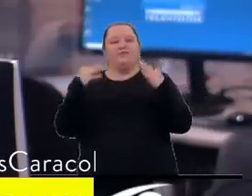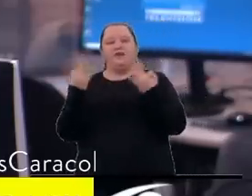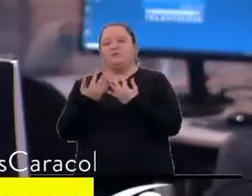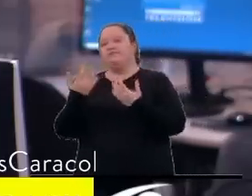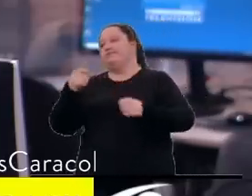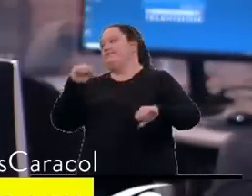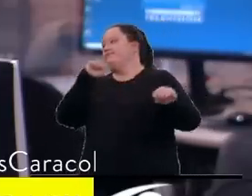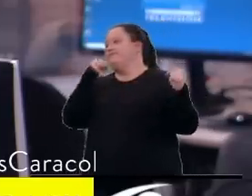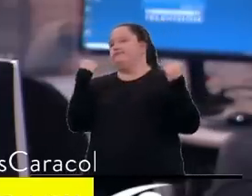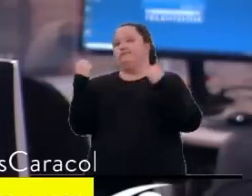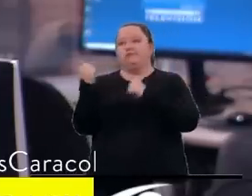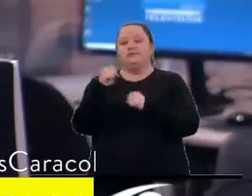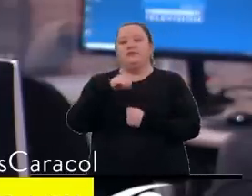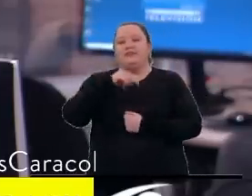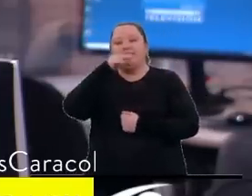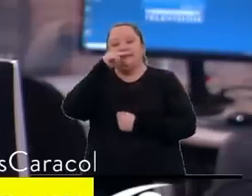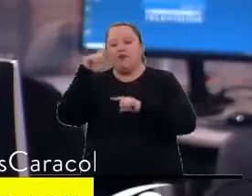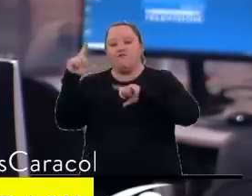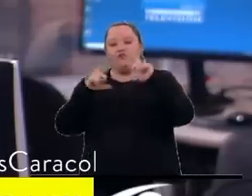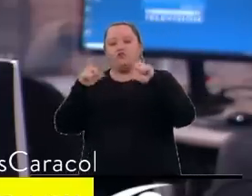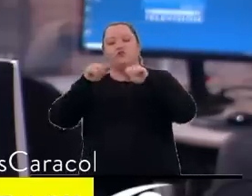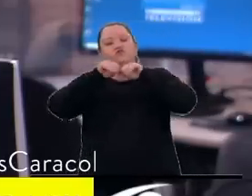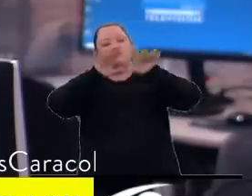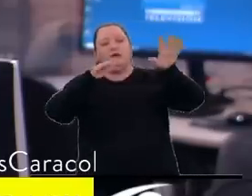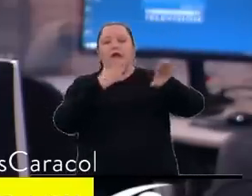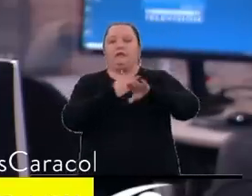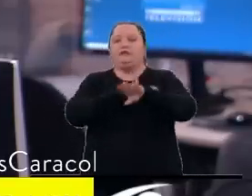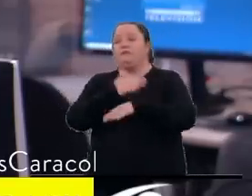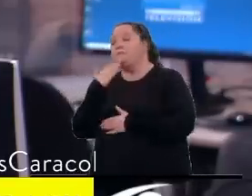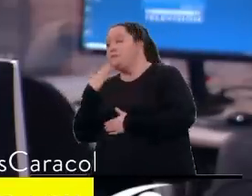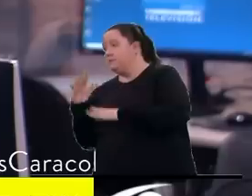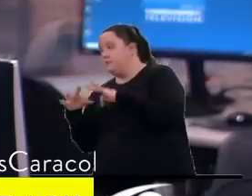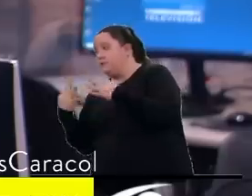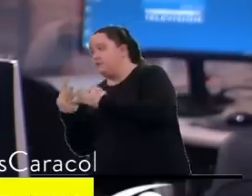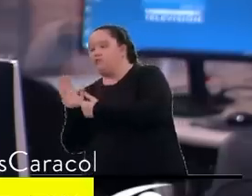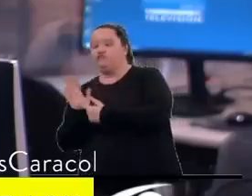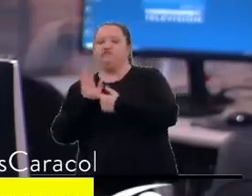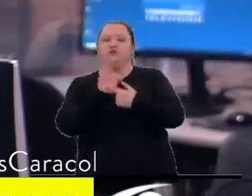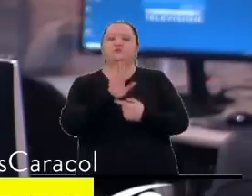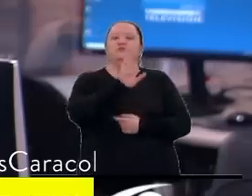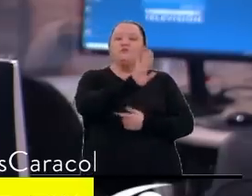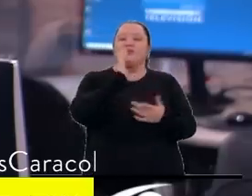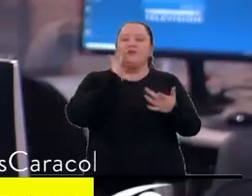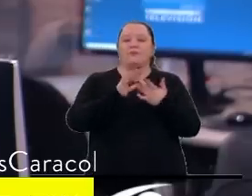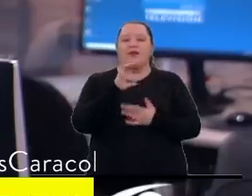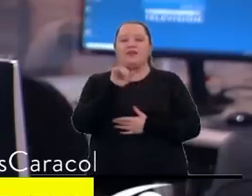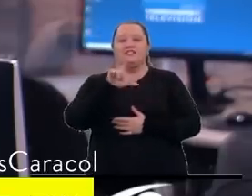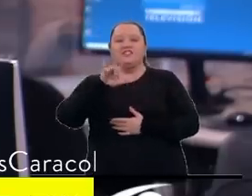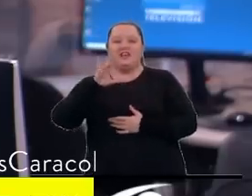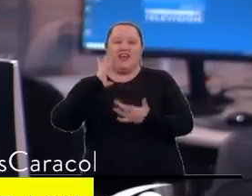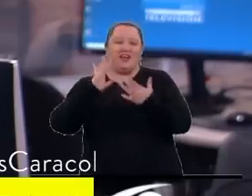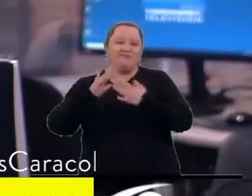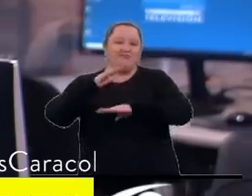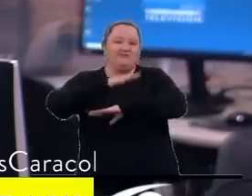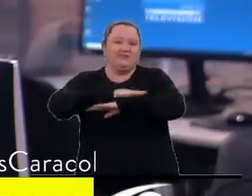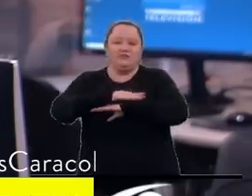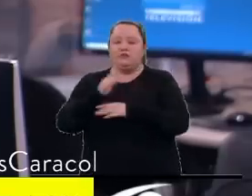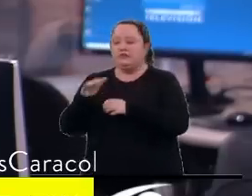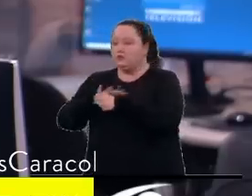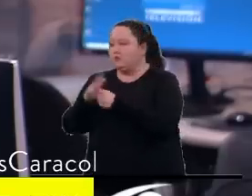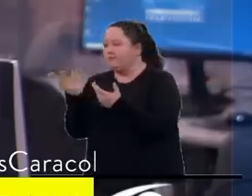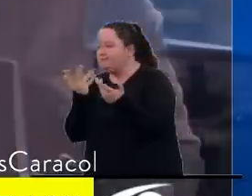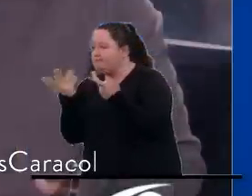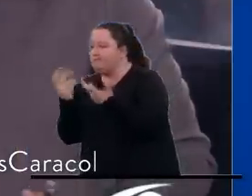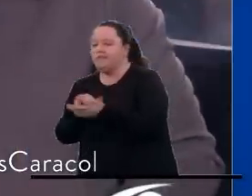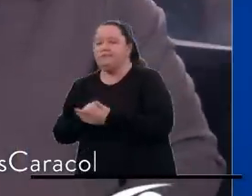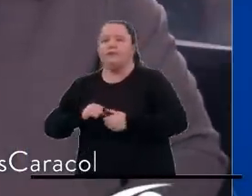fotografías de la pequeña Amaru fueron publicadas con autorización de la familia. La Cancillería está al frente de esta situación. Información desde el norte